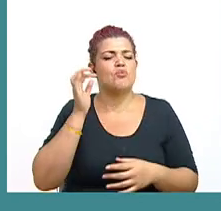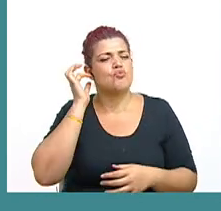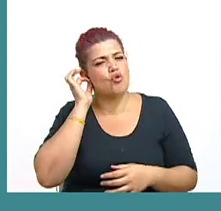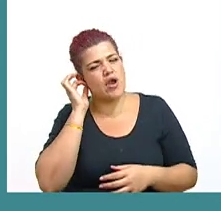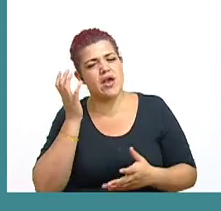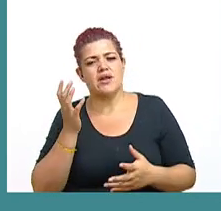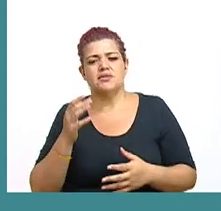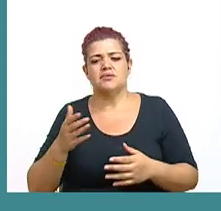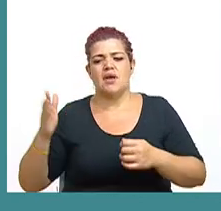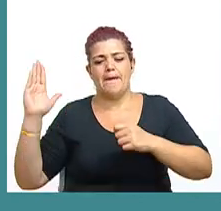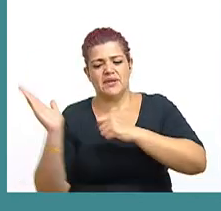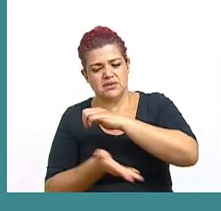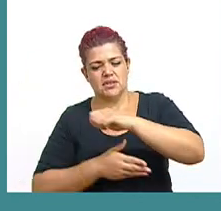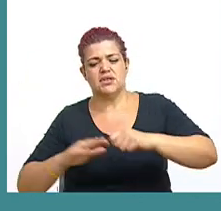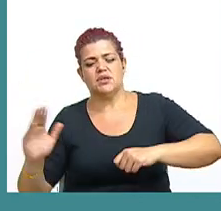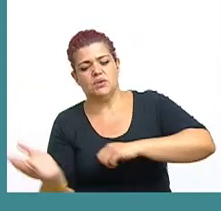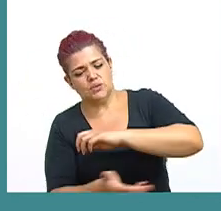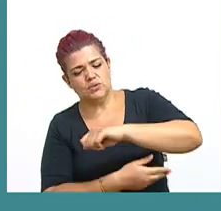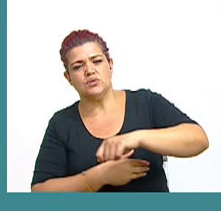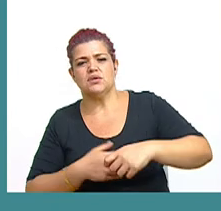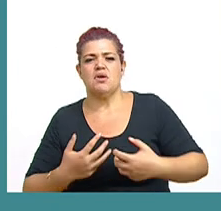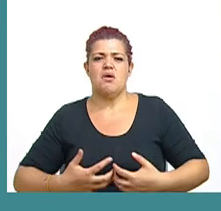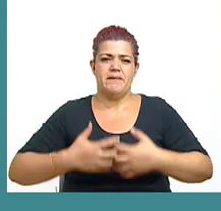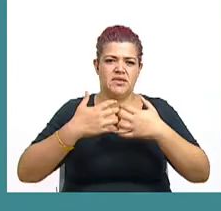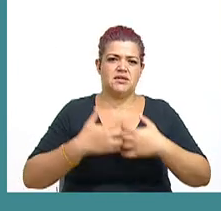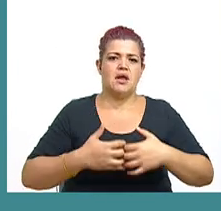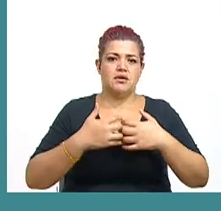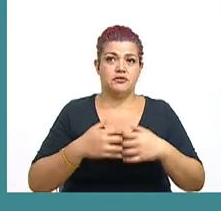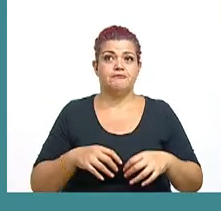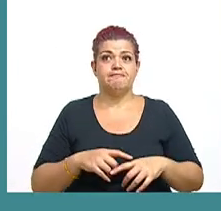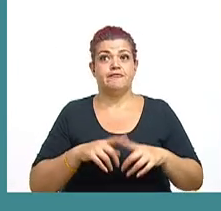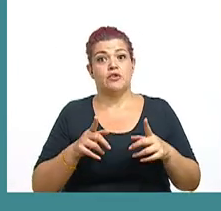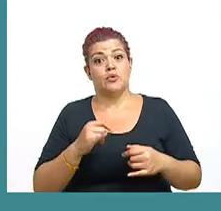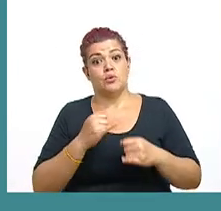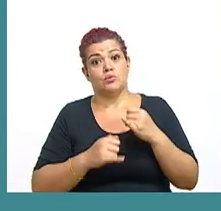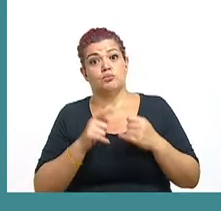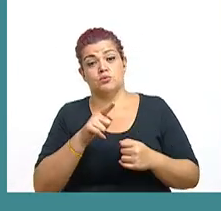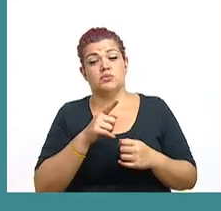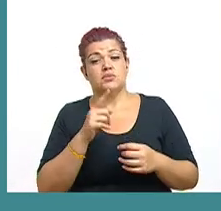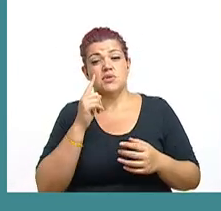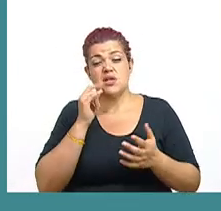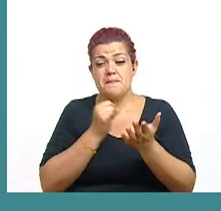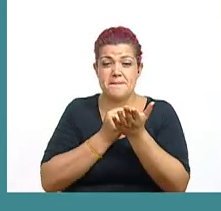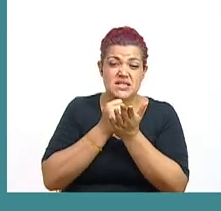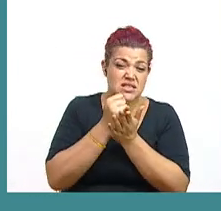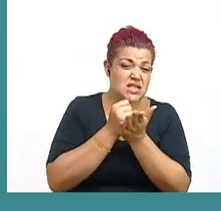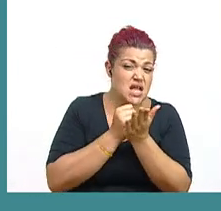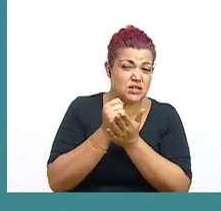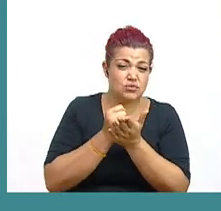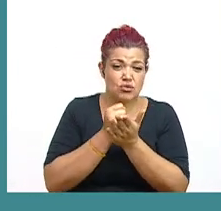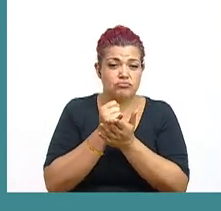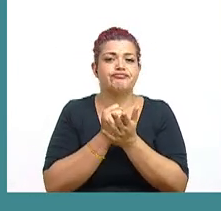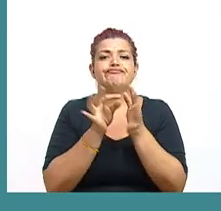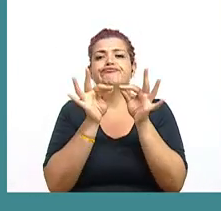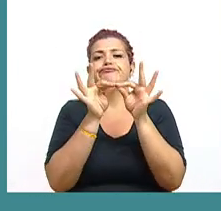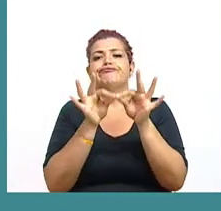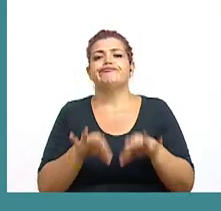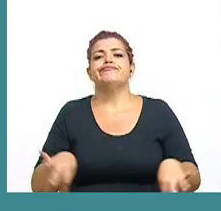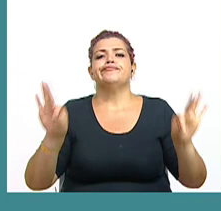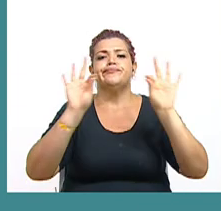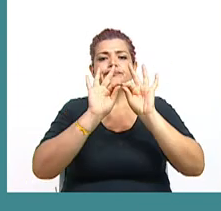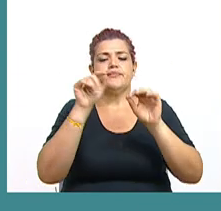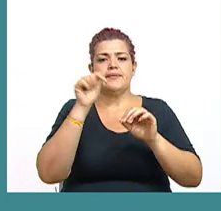campesinos, empresarios. Y lo otro, la investigación. Esto es fundamental. El tema de la investigación, la